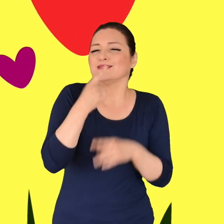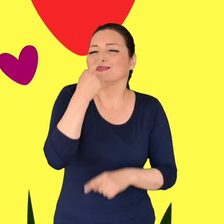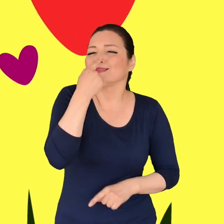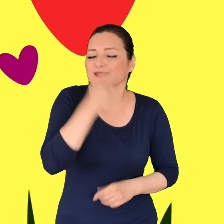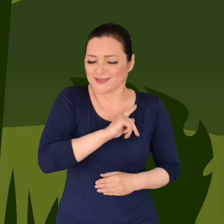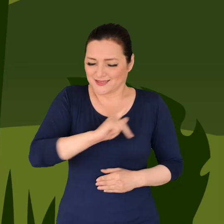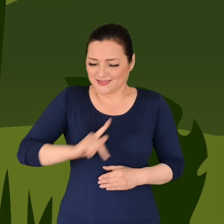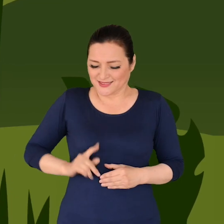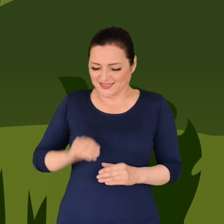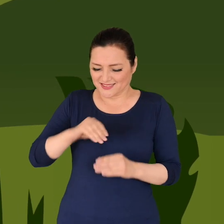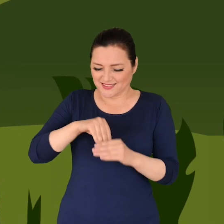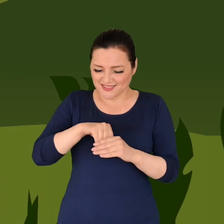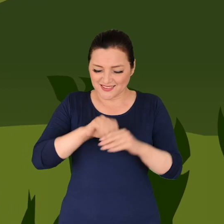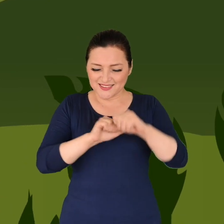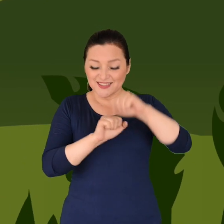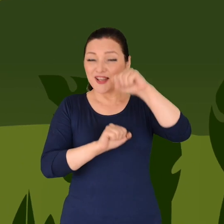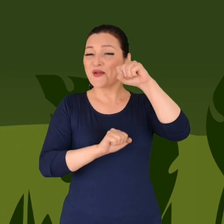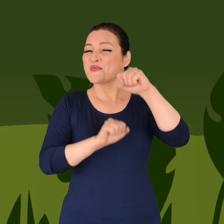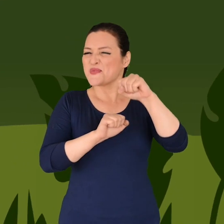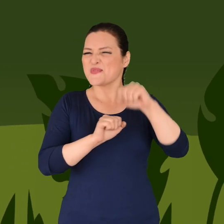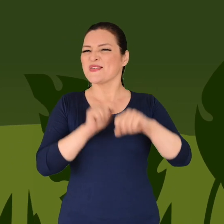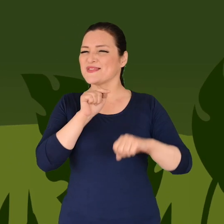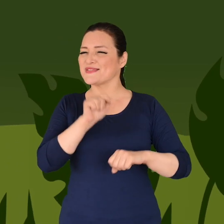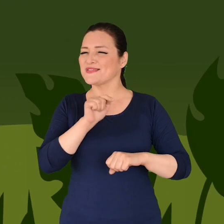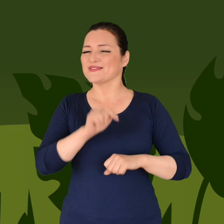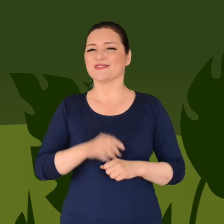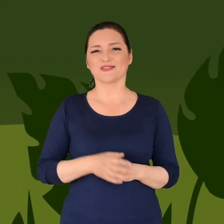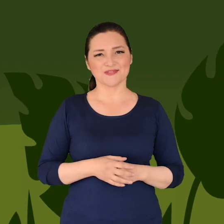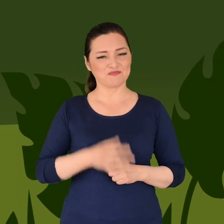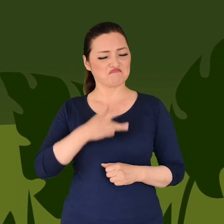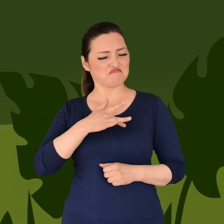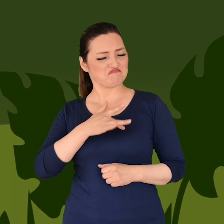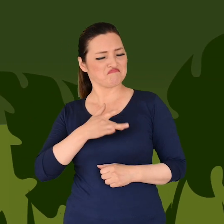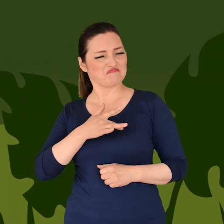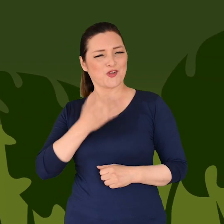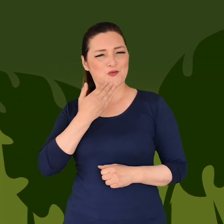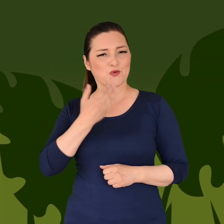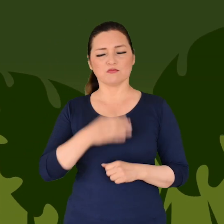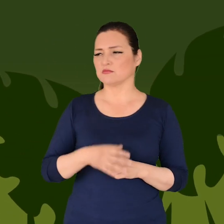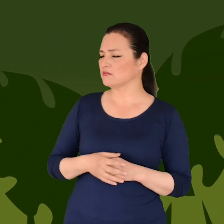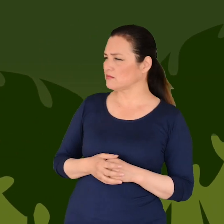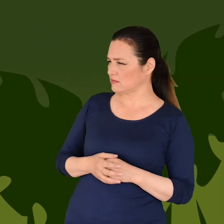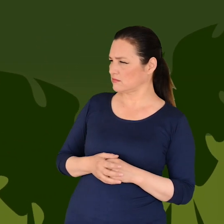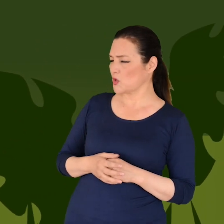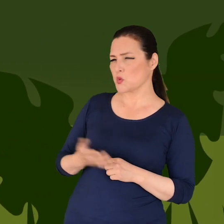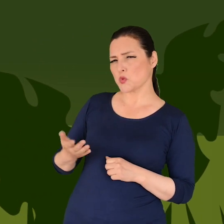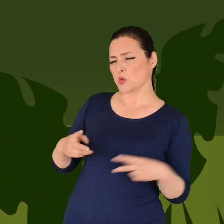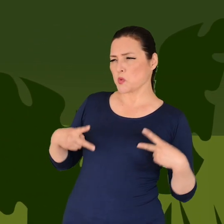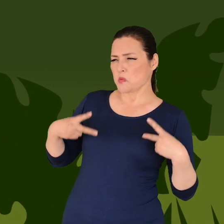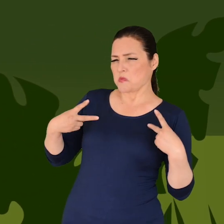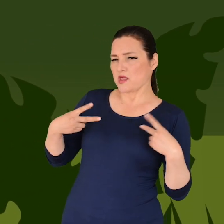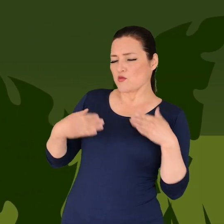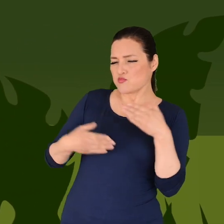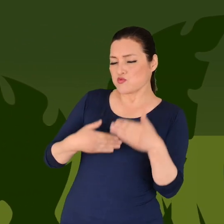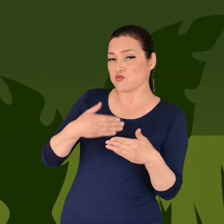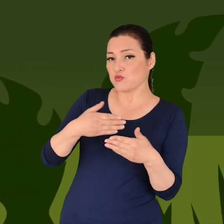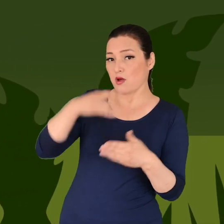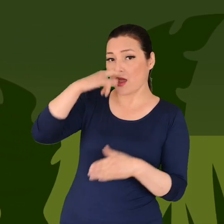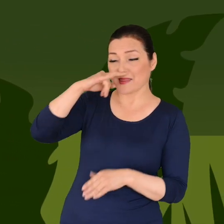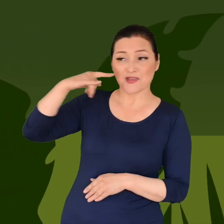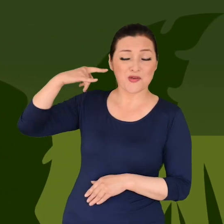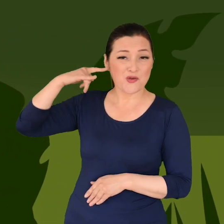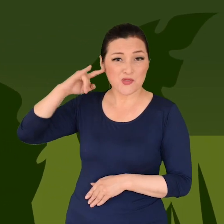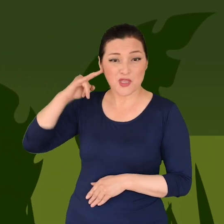además de nuestros sentimientos. Cambiando a largo de la vida, ¿significa que las niñas y niños pequeños tienen sexualidad?